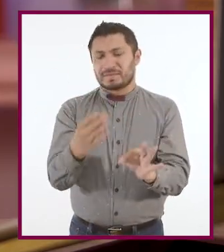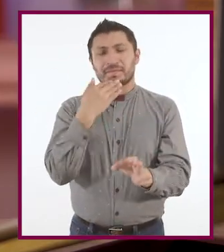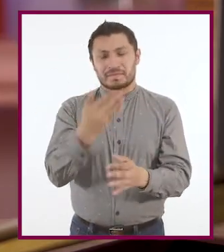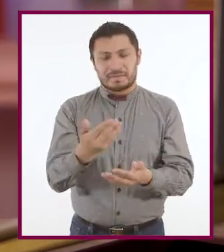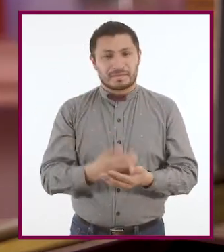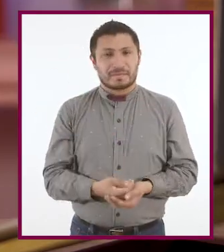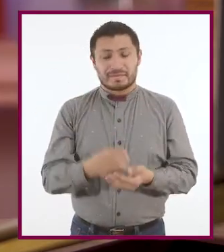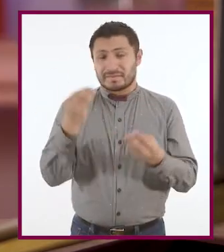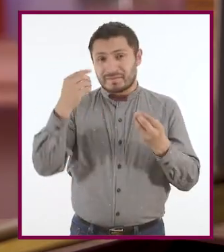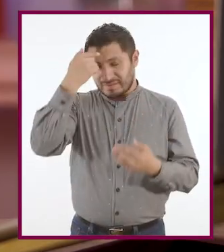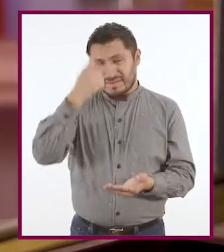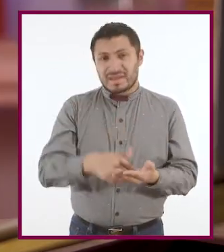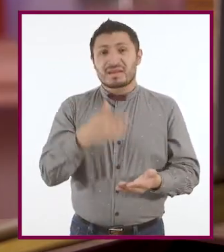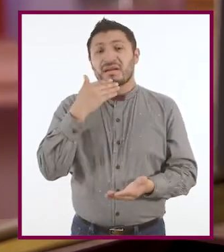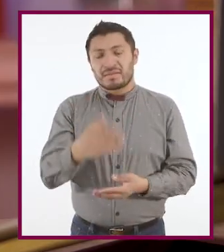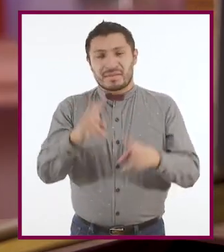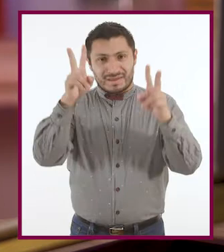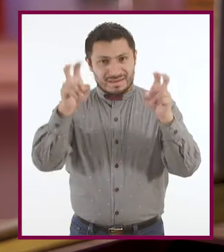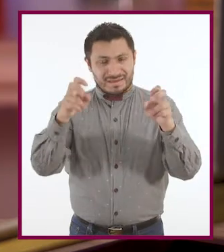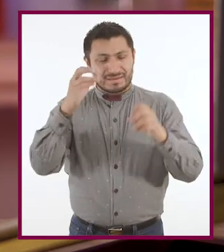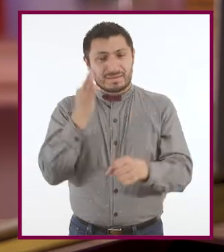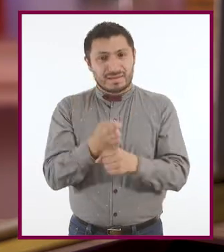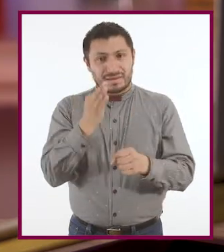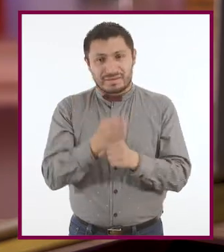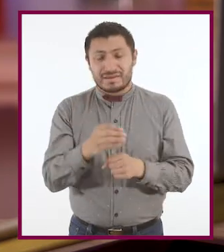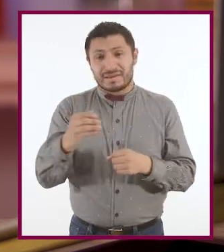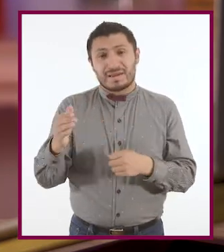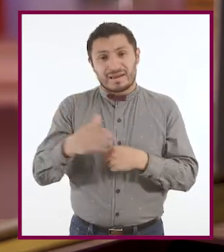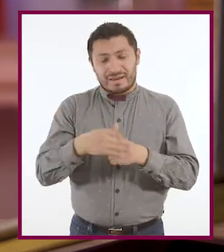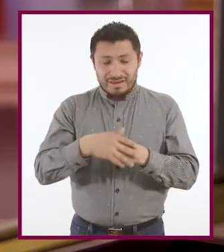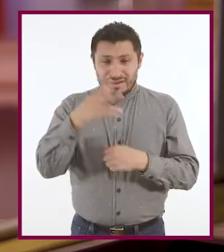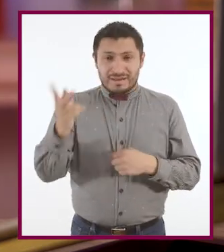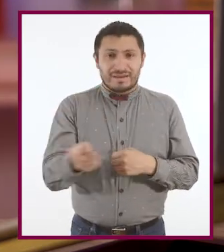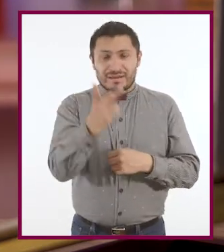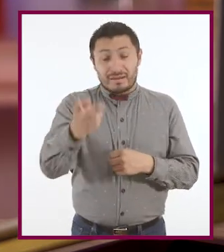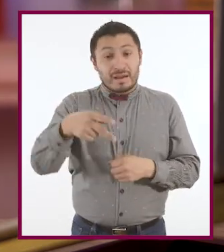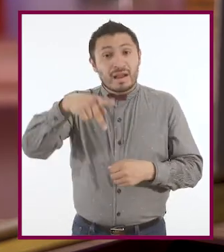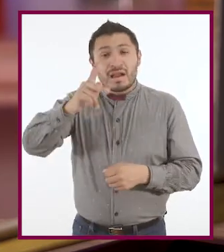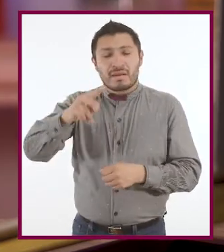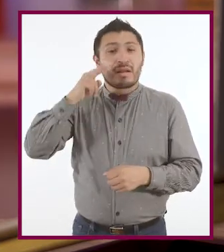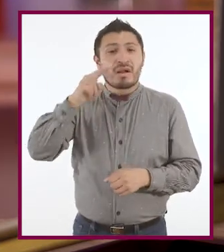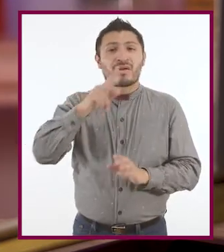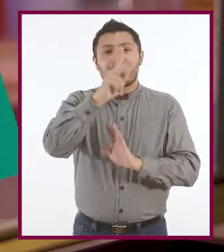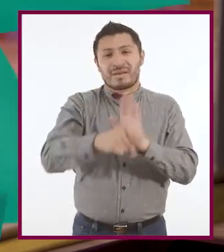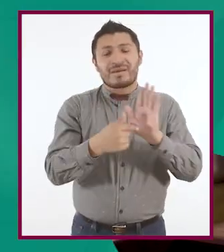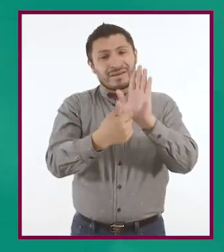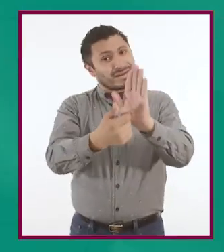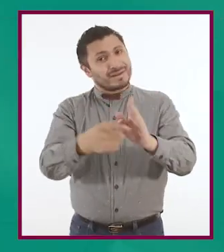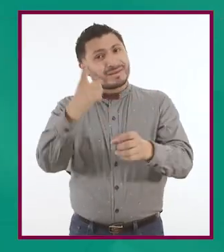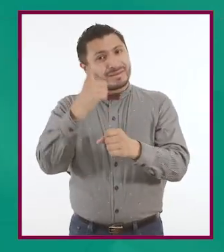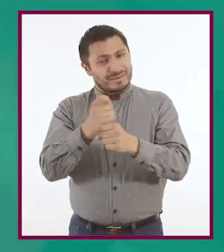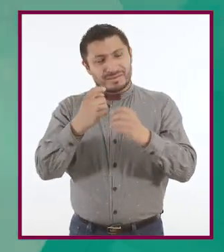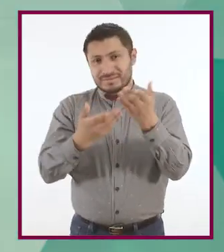Creo que vamos por muy buen camino con nuestro tema. Antes de pasar a nuestra siguiente pregunta me gustaría que viéramos el siguiente video.